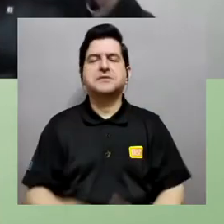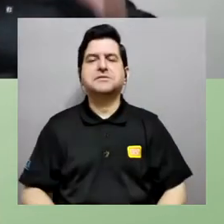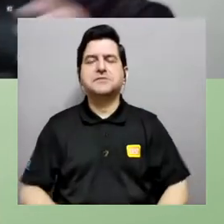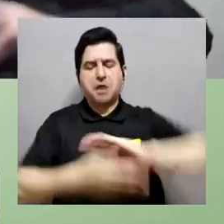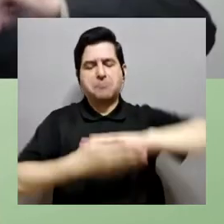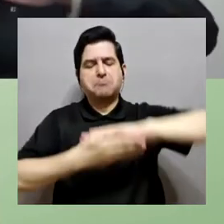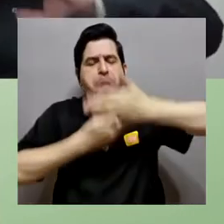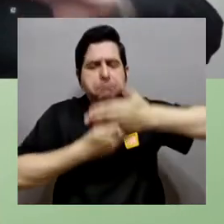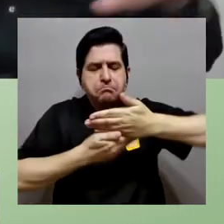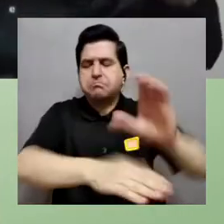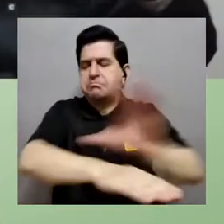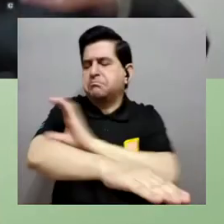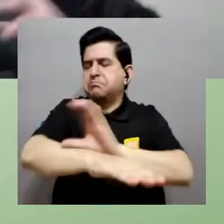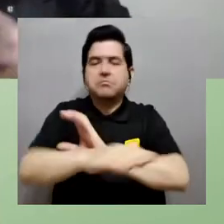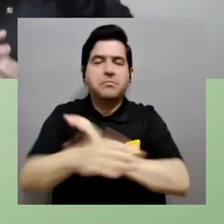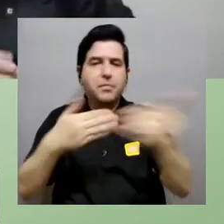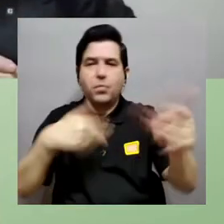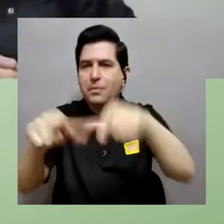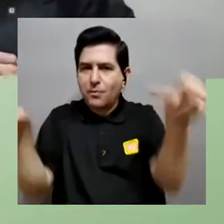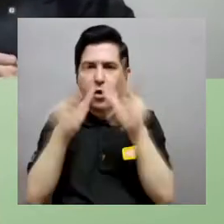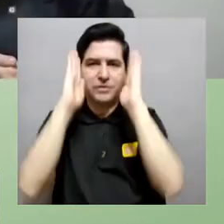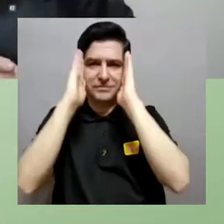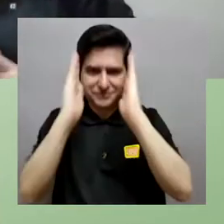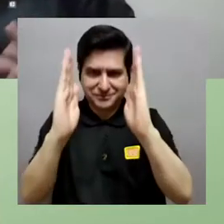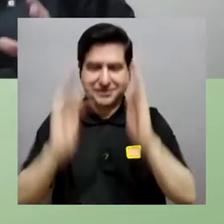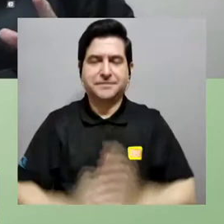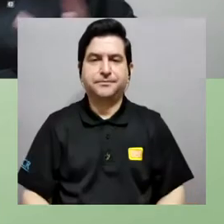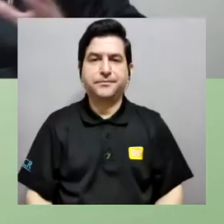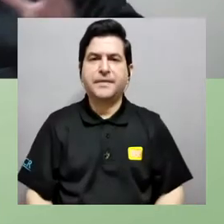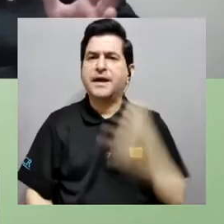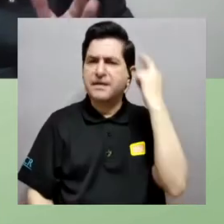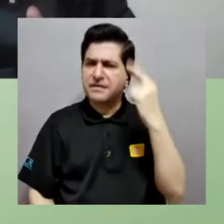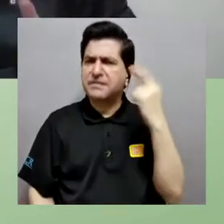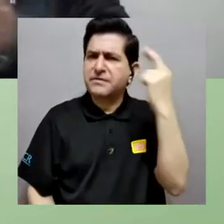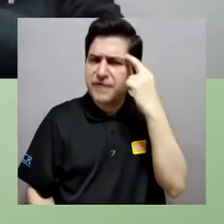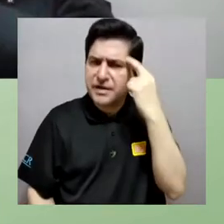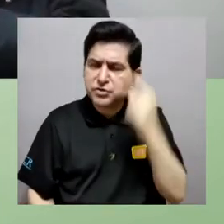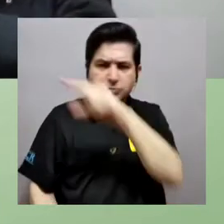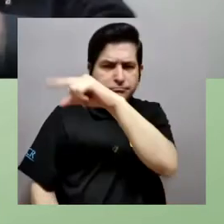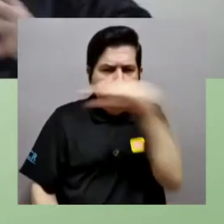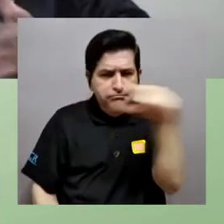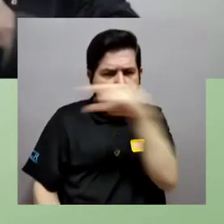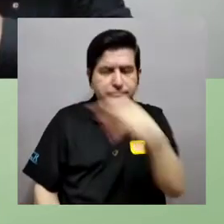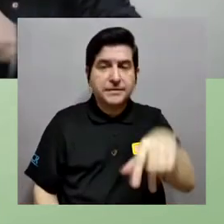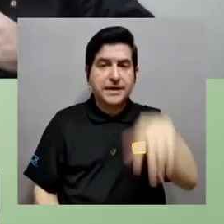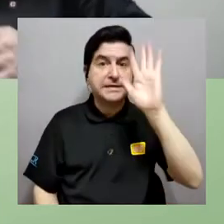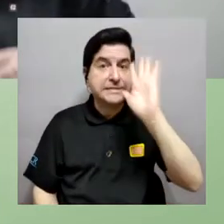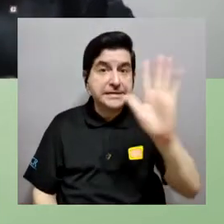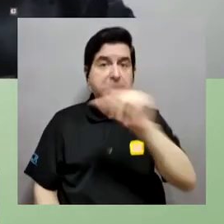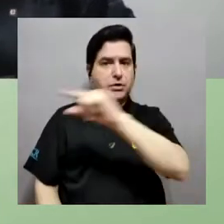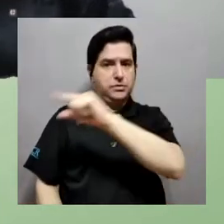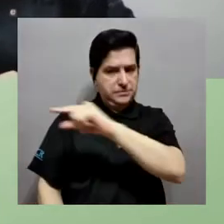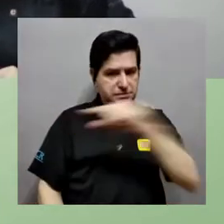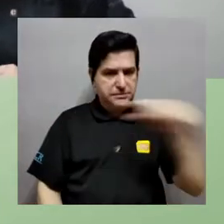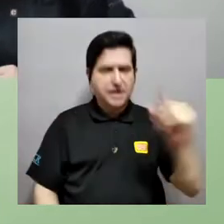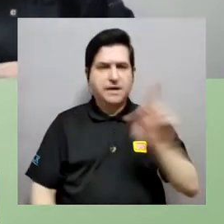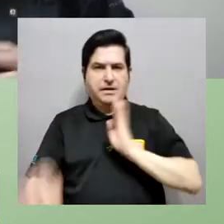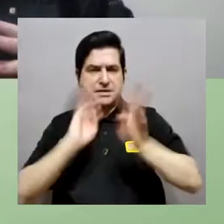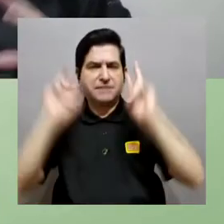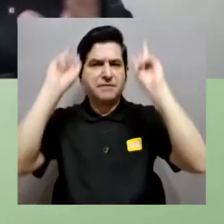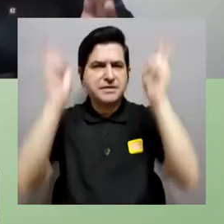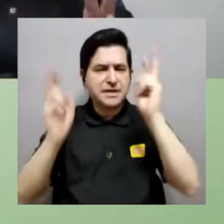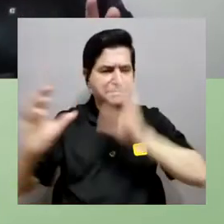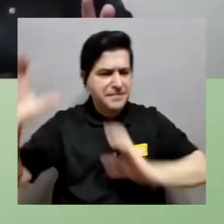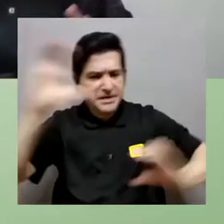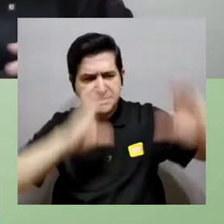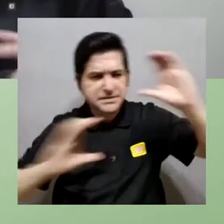computadora, desde su celular, desde donde nos esté sintonizando porque precisamente semana a semana durante cinco semanas vamos a estar conversando